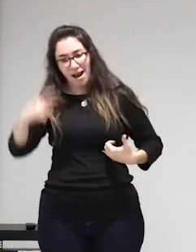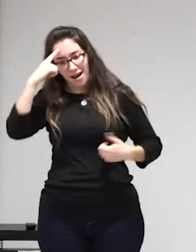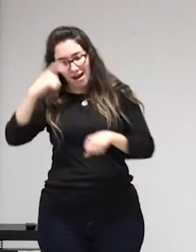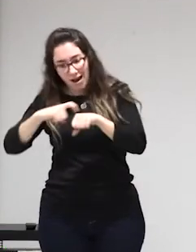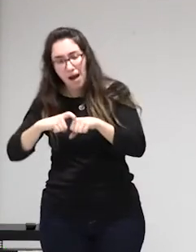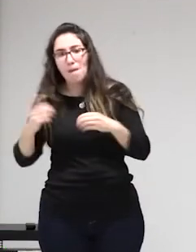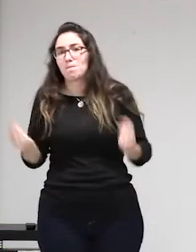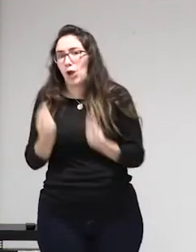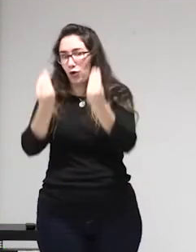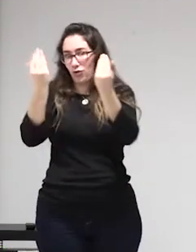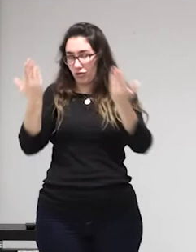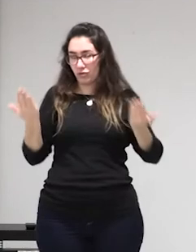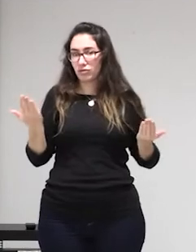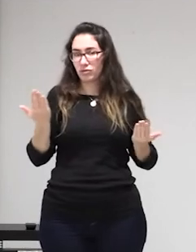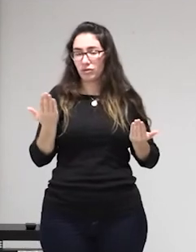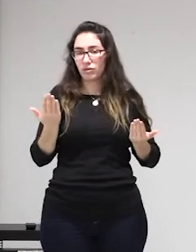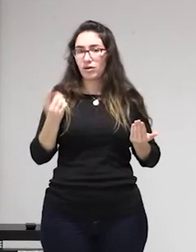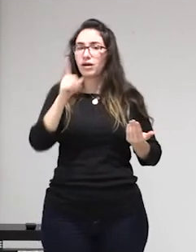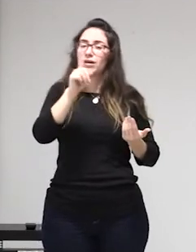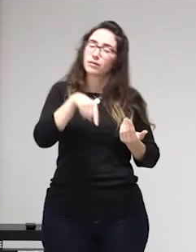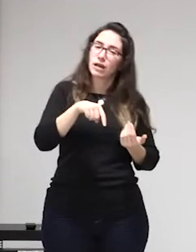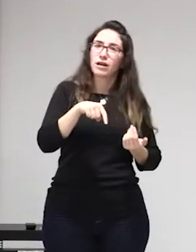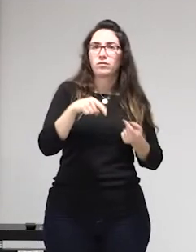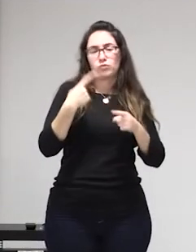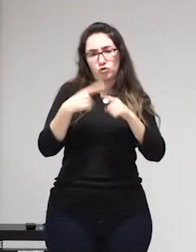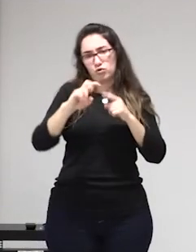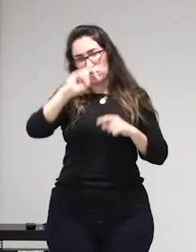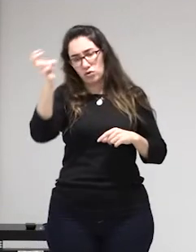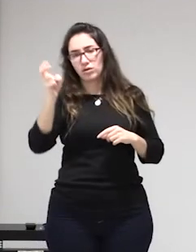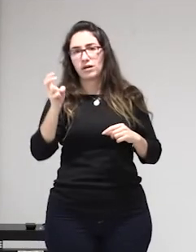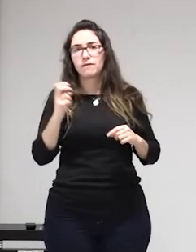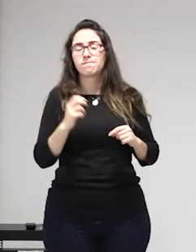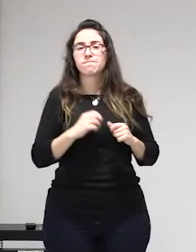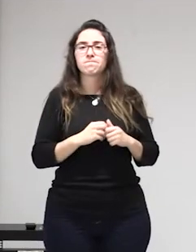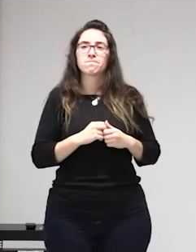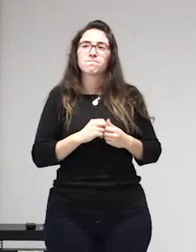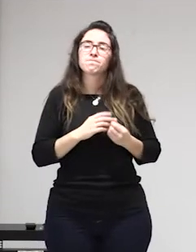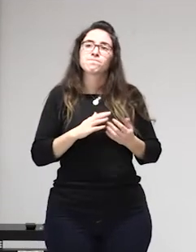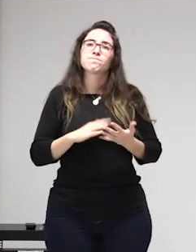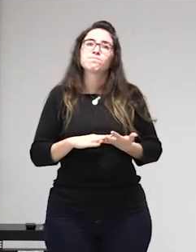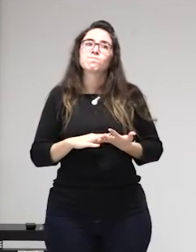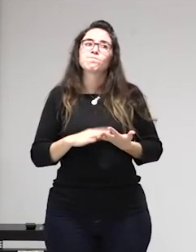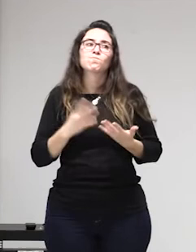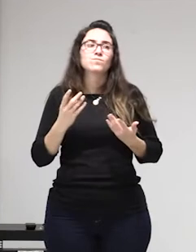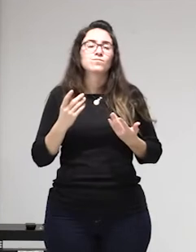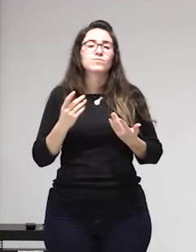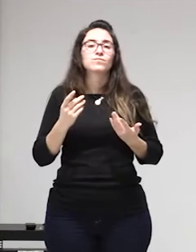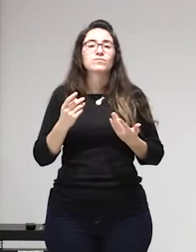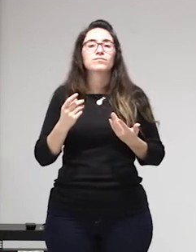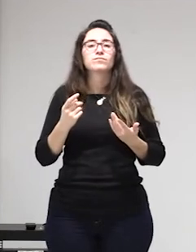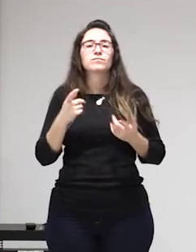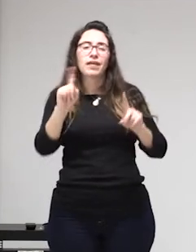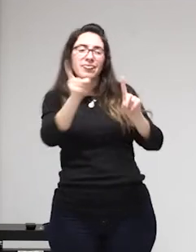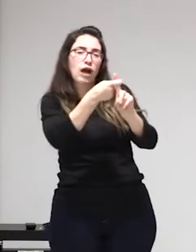por supuesto por supuesto si es que a mayor estigmatización y a mayor ley leyes